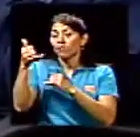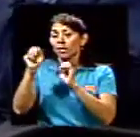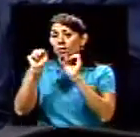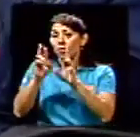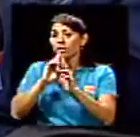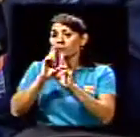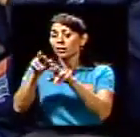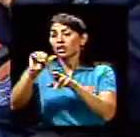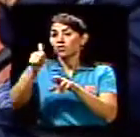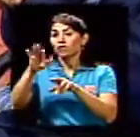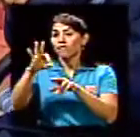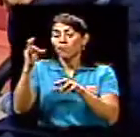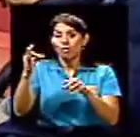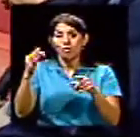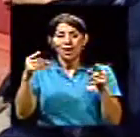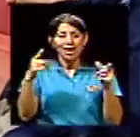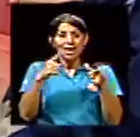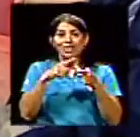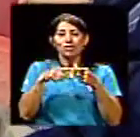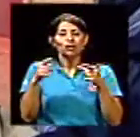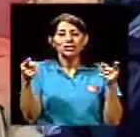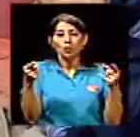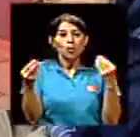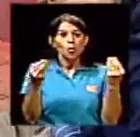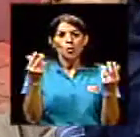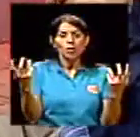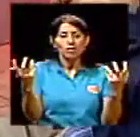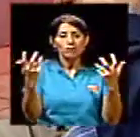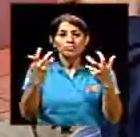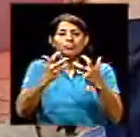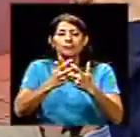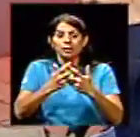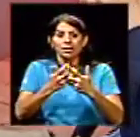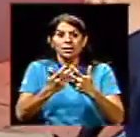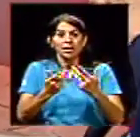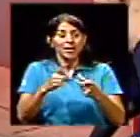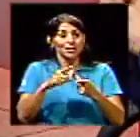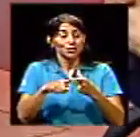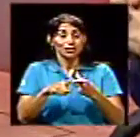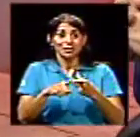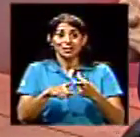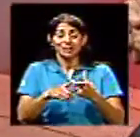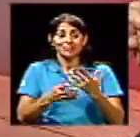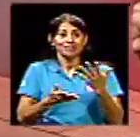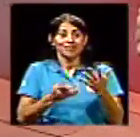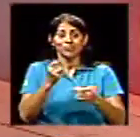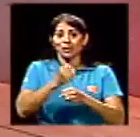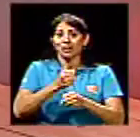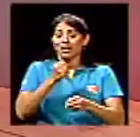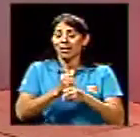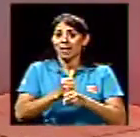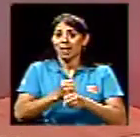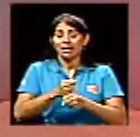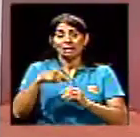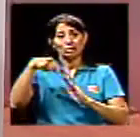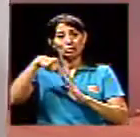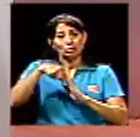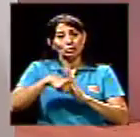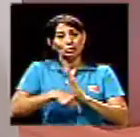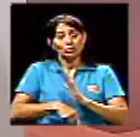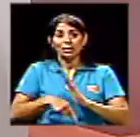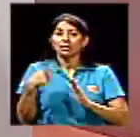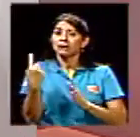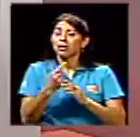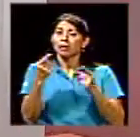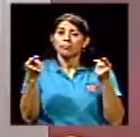Entonces, me parece que hay una tarea nunca cumplible y por ende las críticas siempre